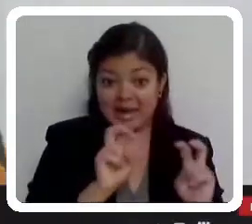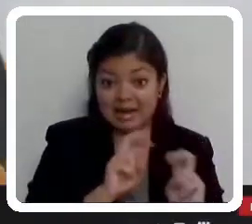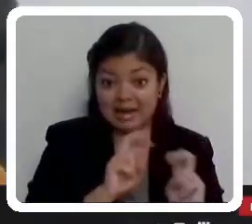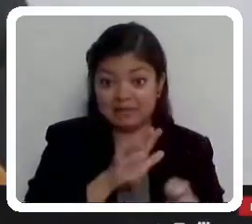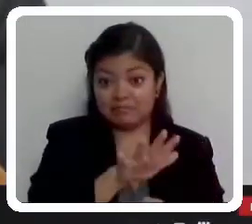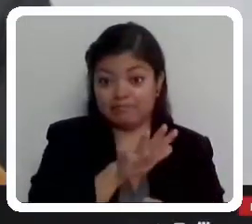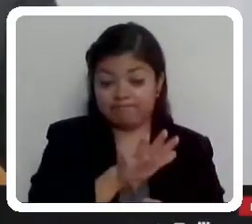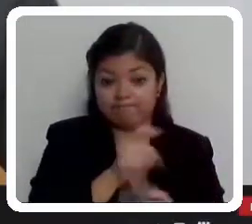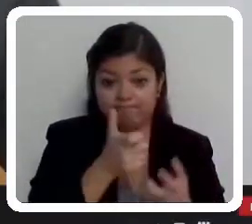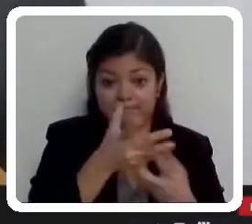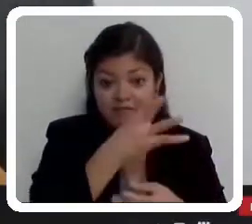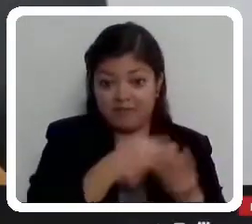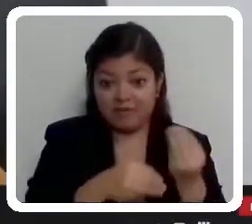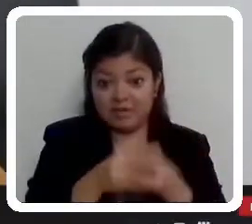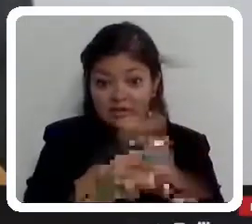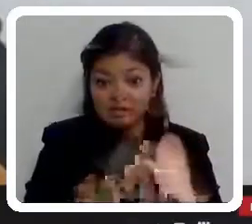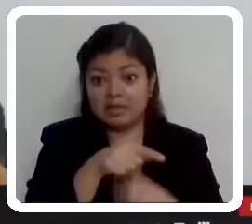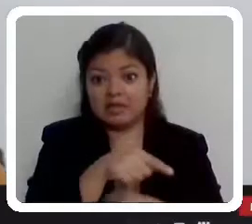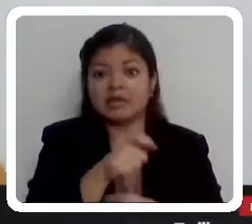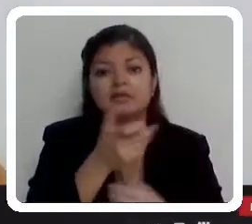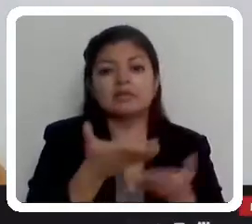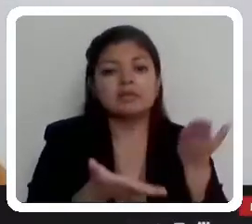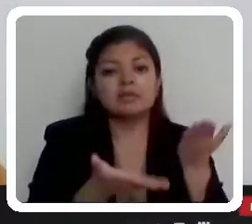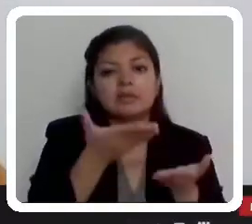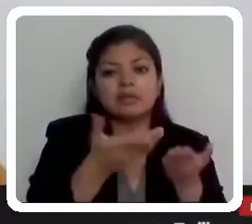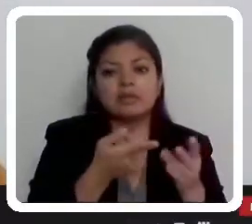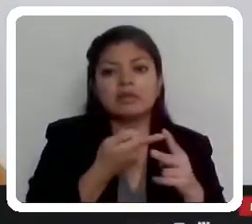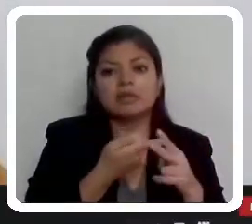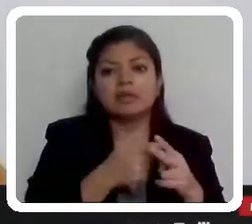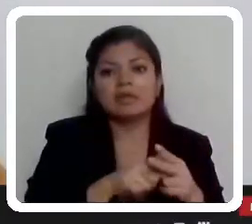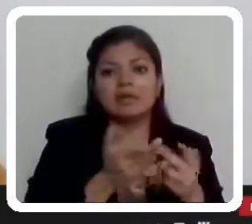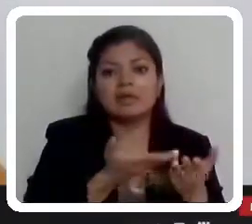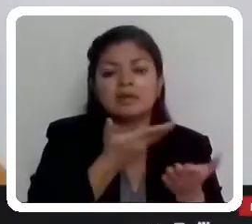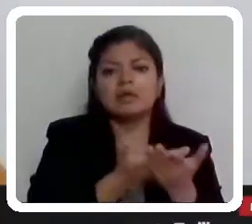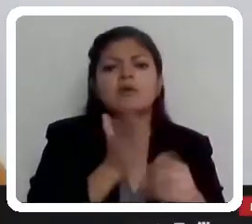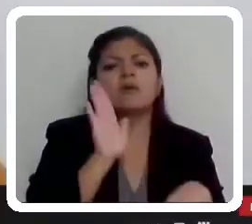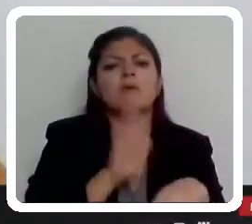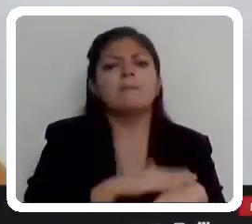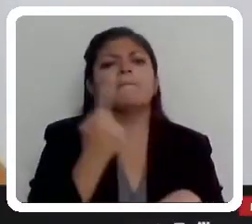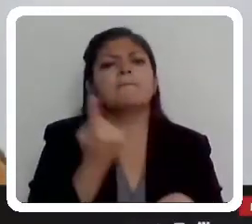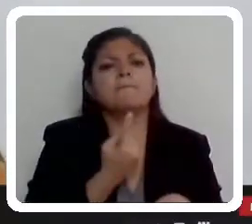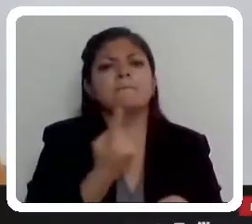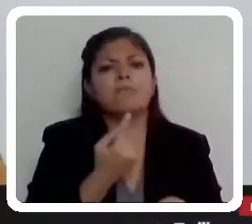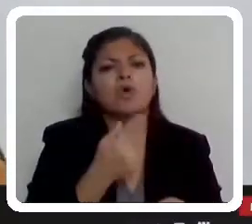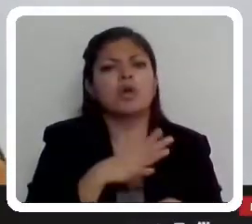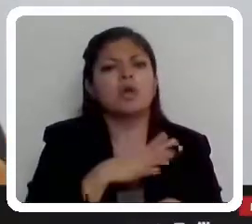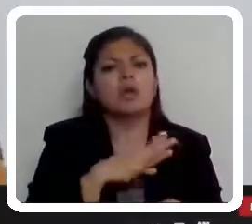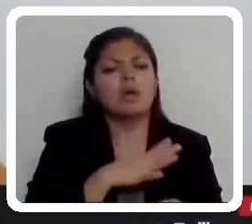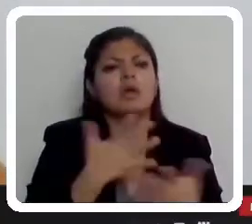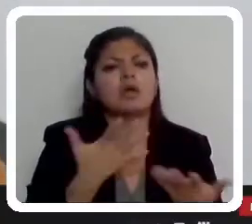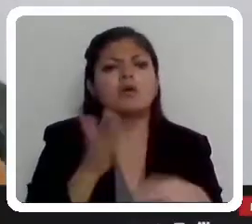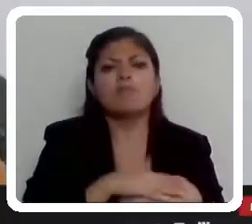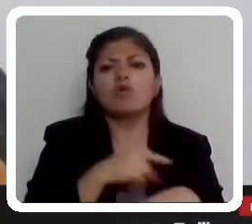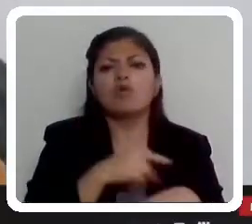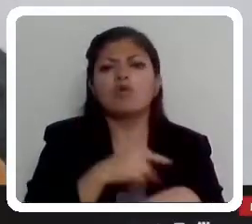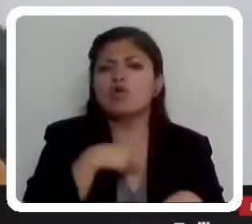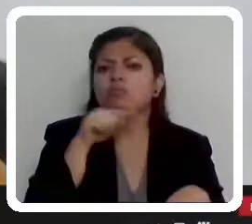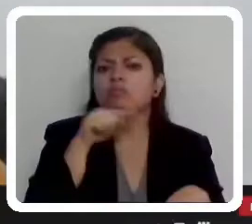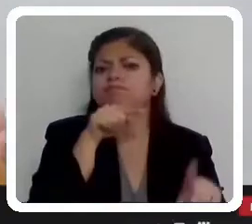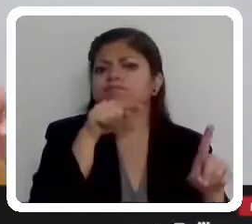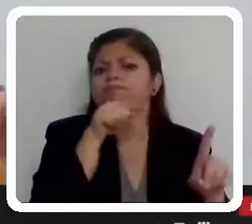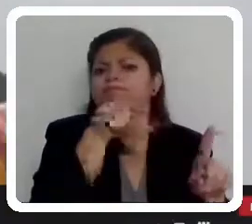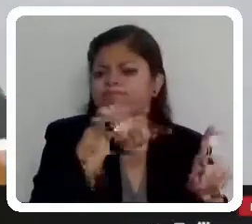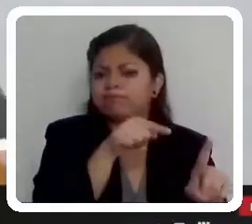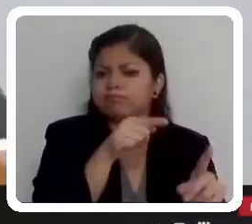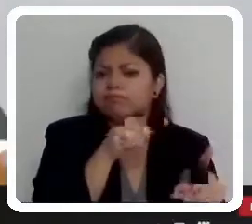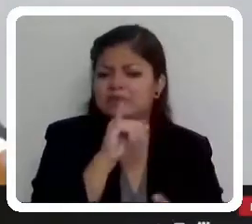es un equivalente en la iniciativa privada. ¿Por qué tiene que existir? ¿Por qué me refiero a esto partiendo de Coautitlán